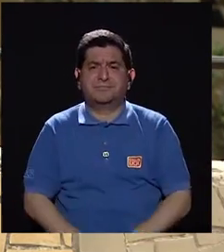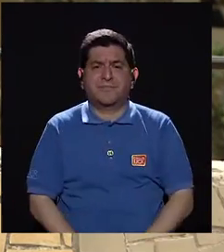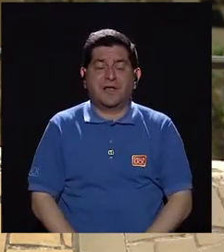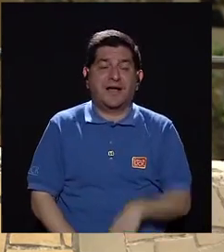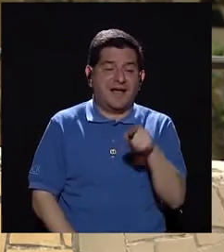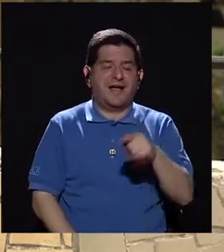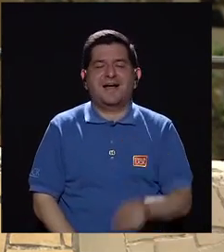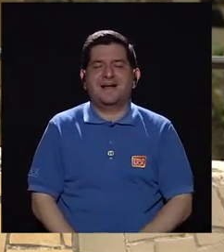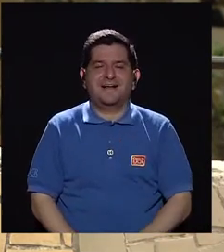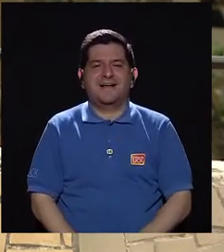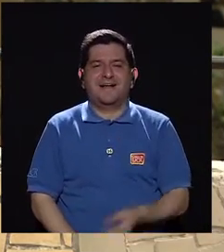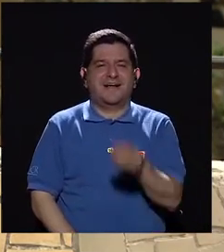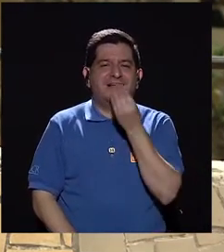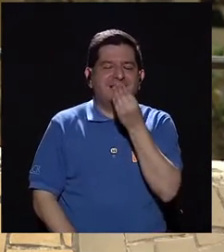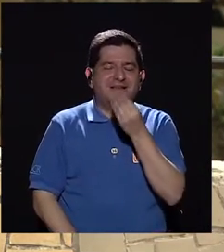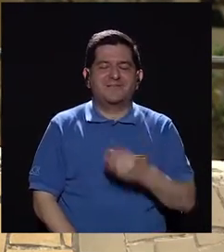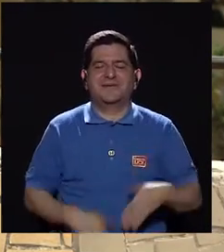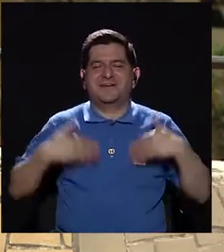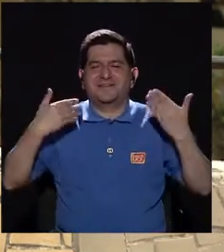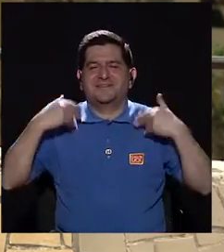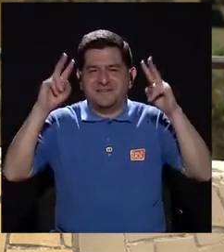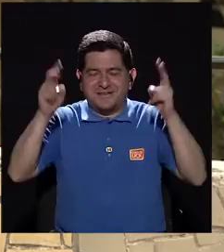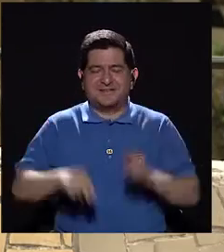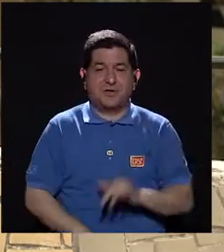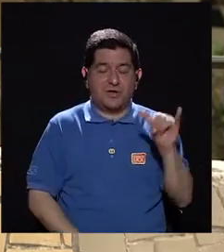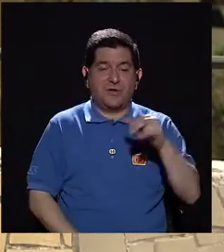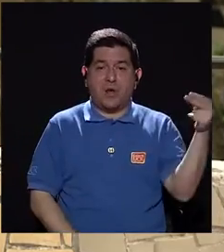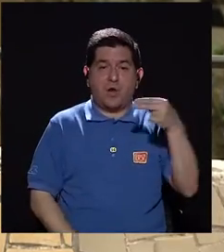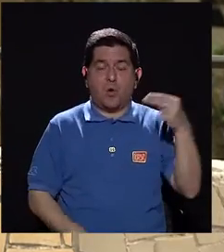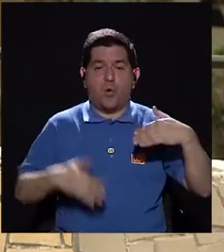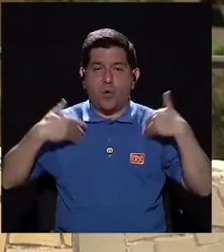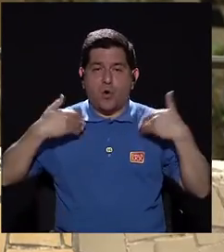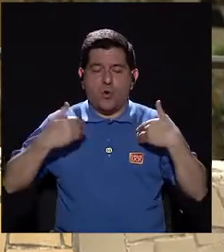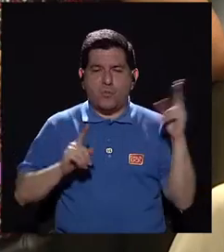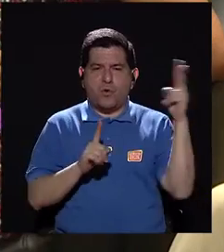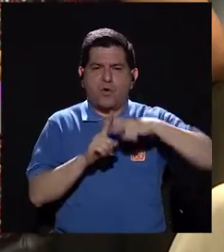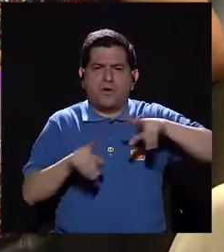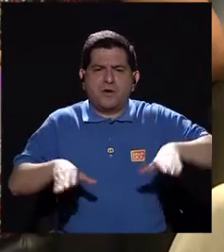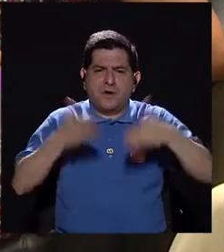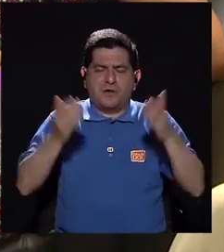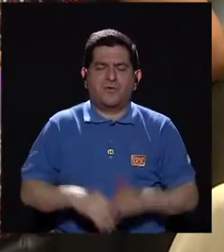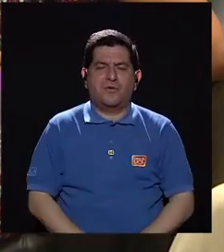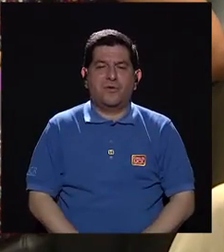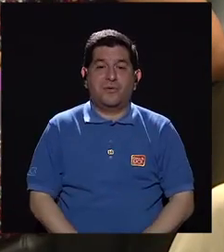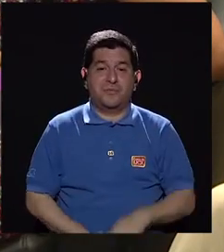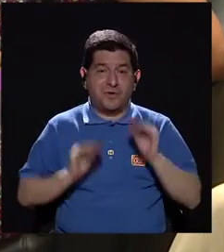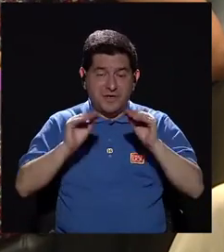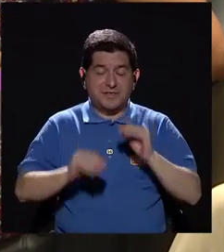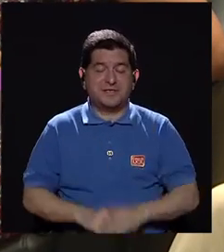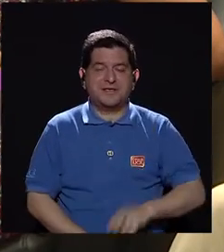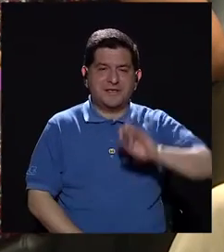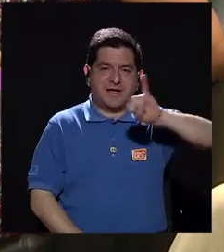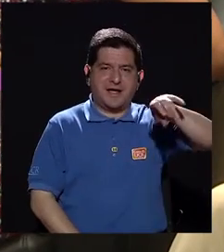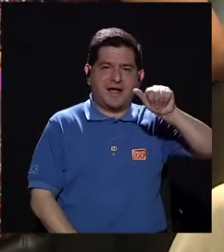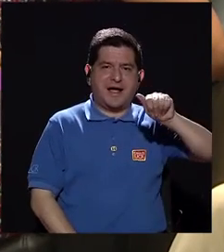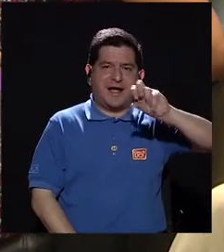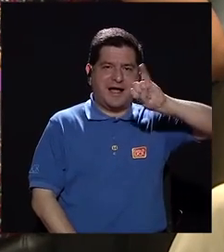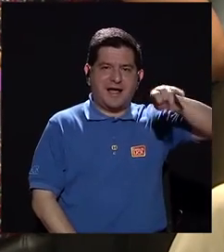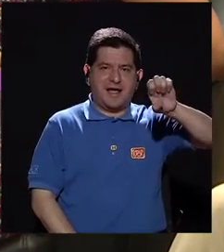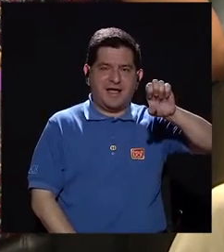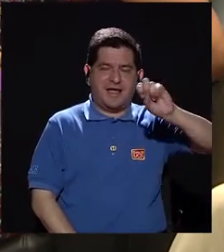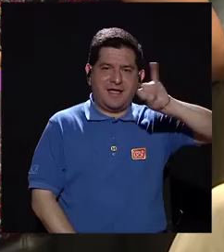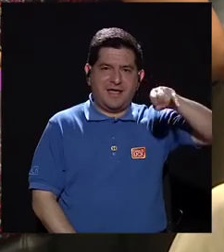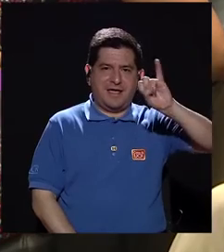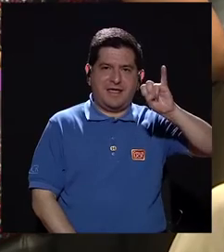por ejemplo, la dieta de la felicidad. Les enseñamos cómo activar su endorfina, la hormona de la felicidad. Les enseñamos esto del ha, he, hi, ho, cu.